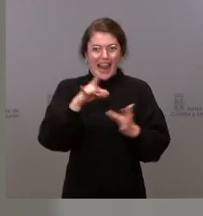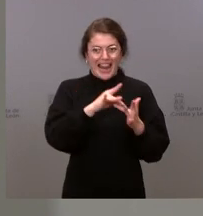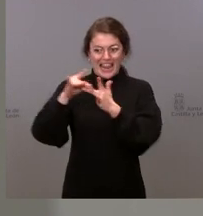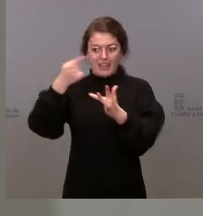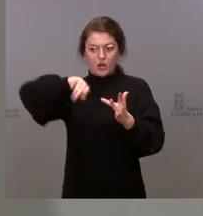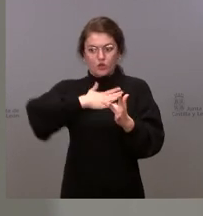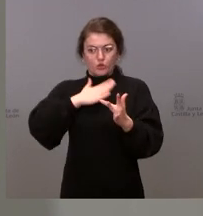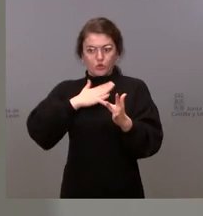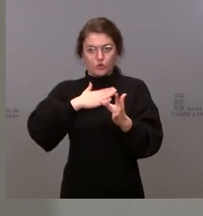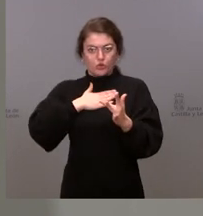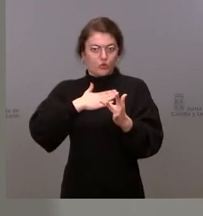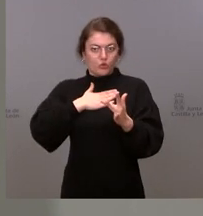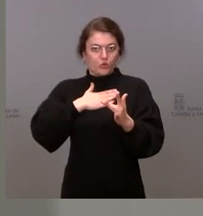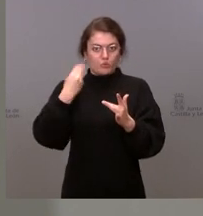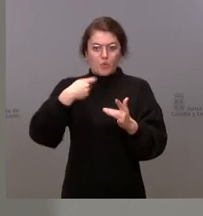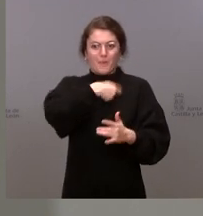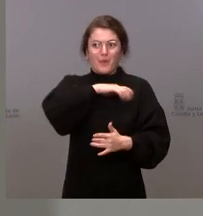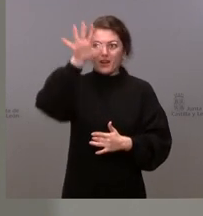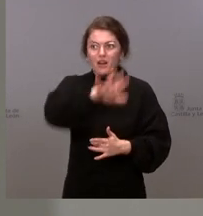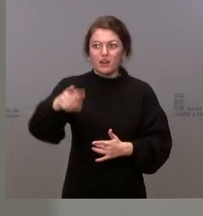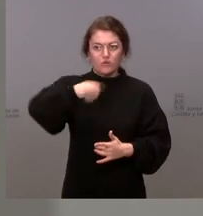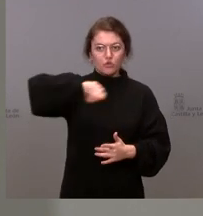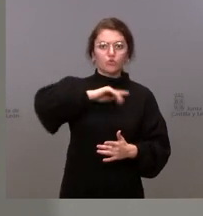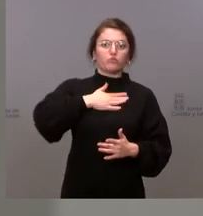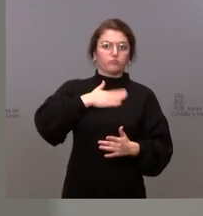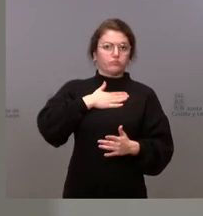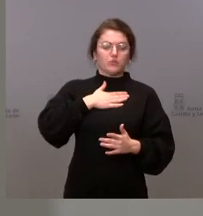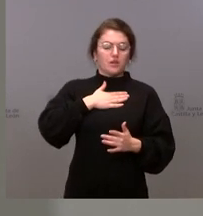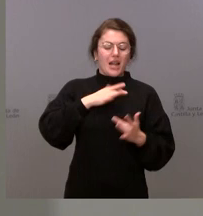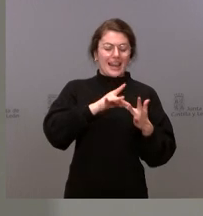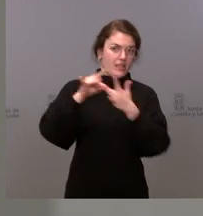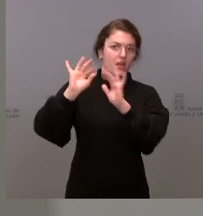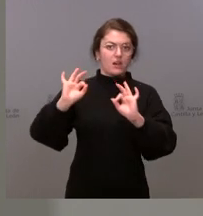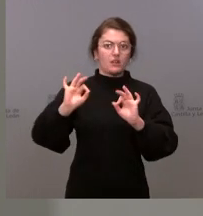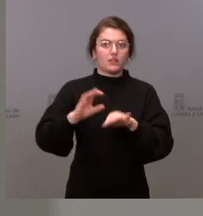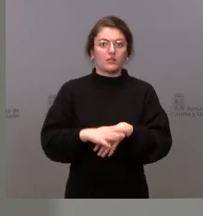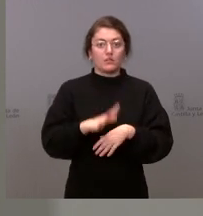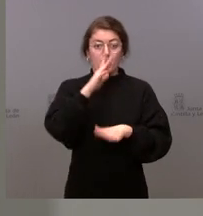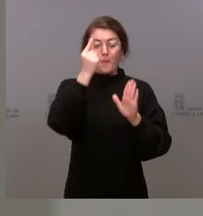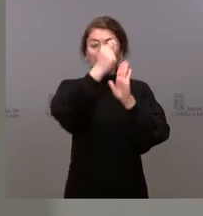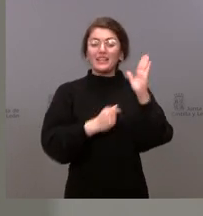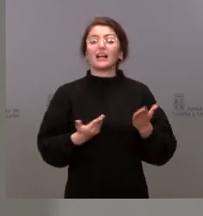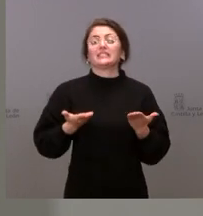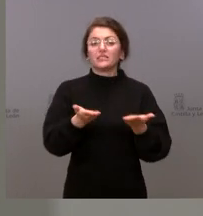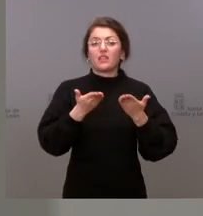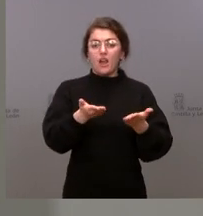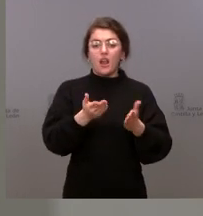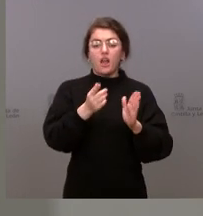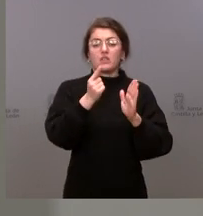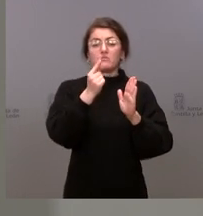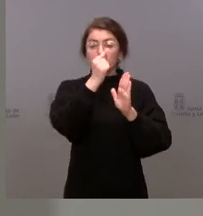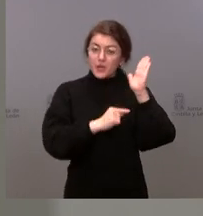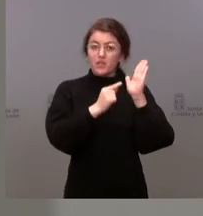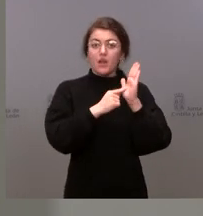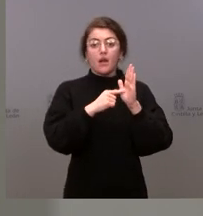en el conjunto de la Nación. Estamos tomando medidas asistenciales, estamos tomando medidas de rastreo, estamos tomando